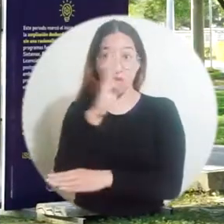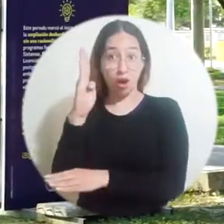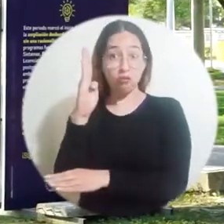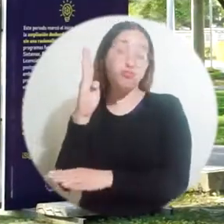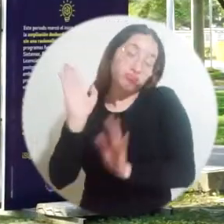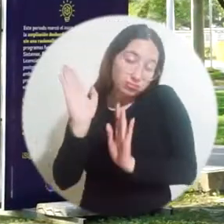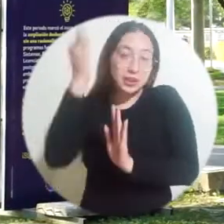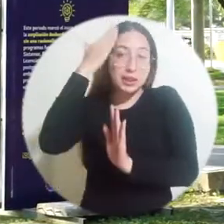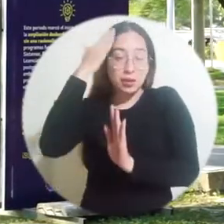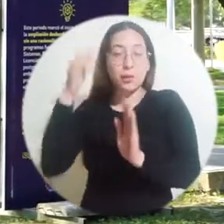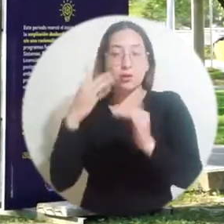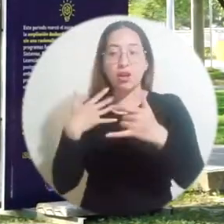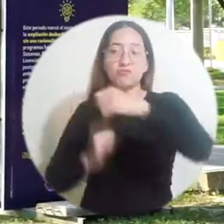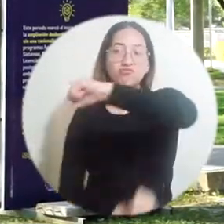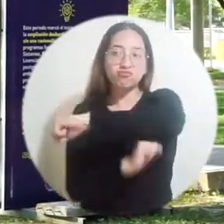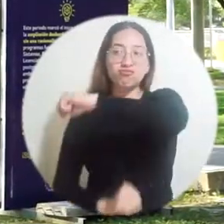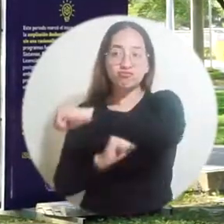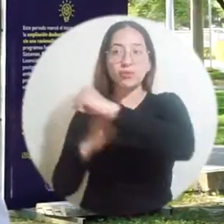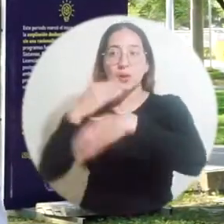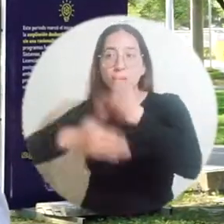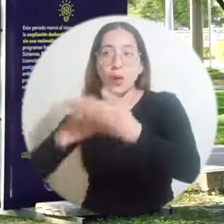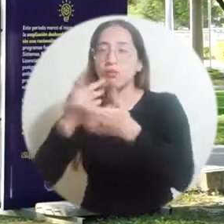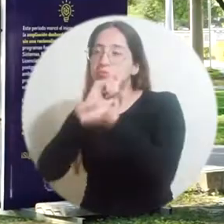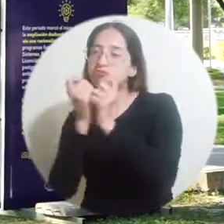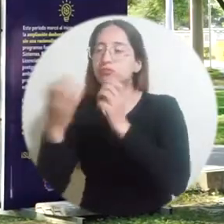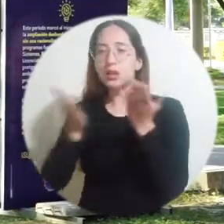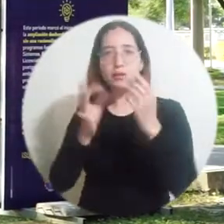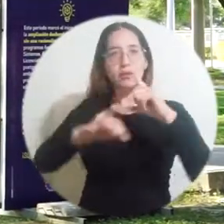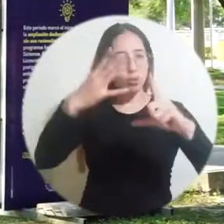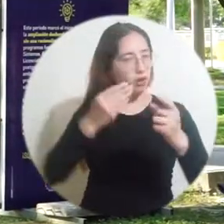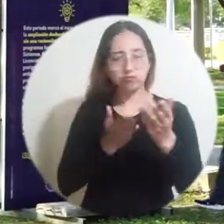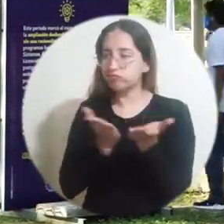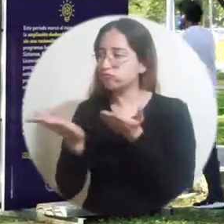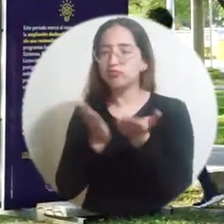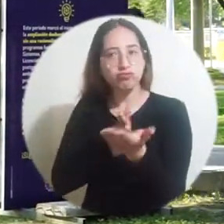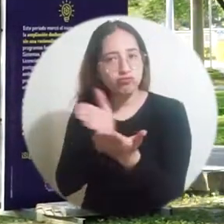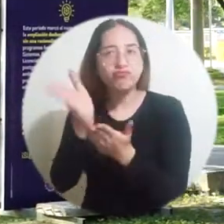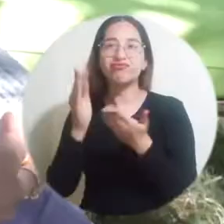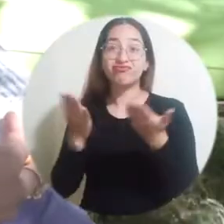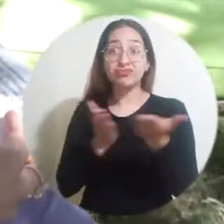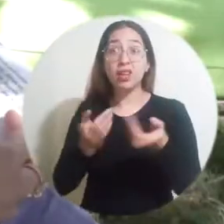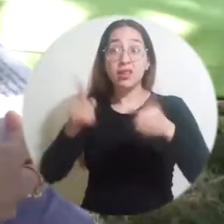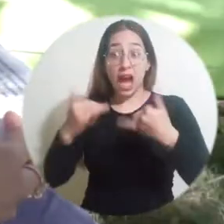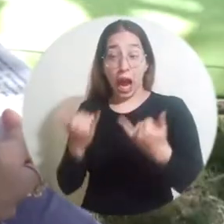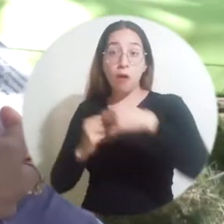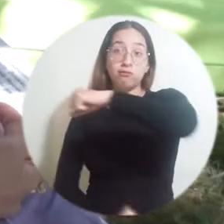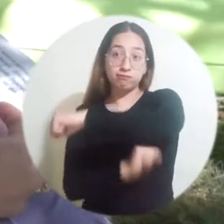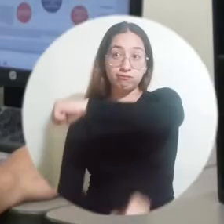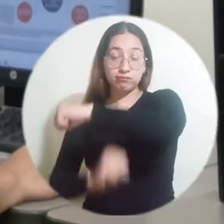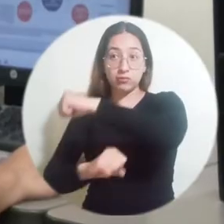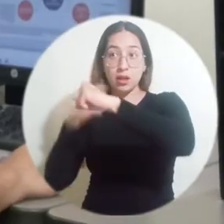siguió prestando su servicio a los usuarios, lógicamente fortaleciendo todos los servicios, digamos, virtuales, electrónicos. El